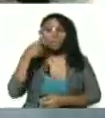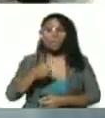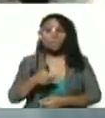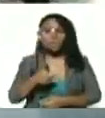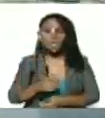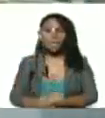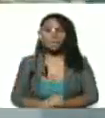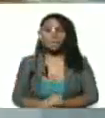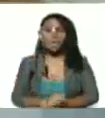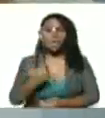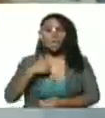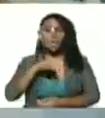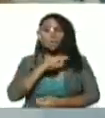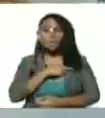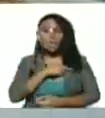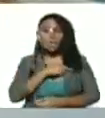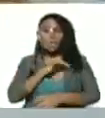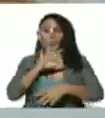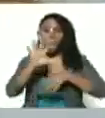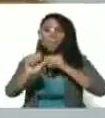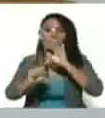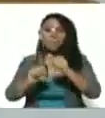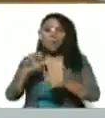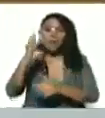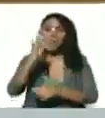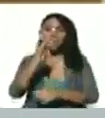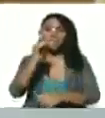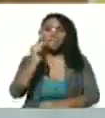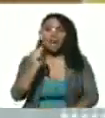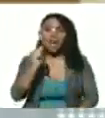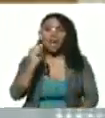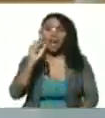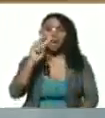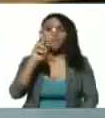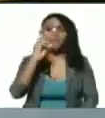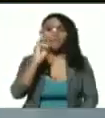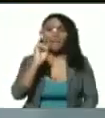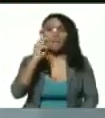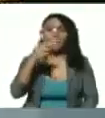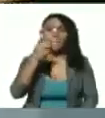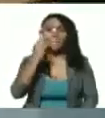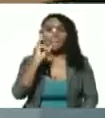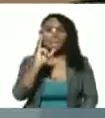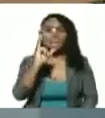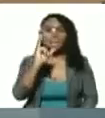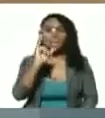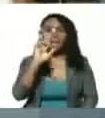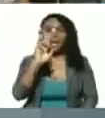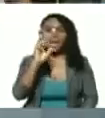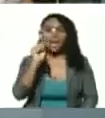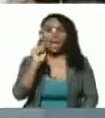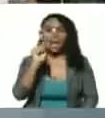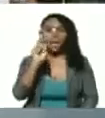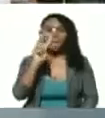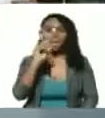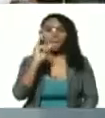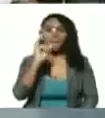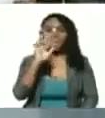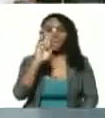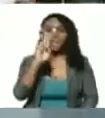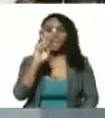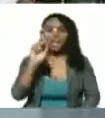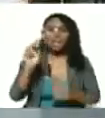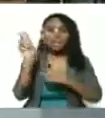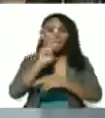hemos comprado el Favipiravir poderoso antiviral ruso que se usa en el mundo